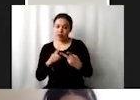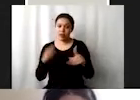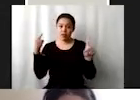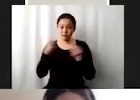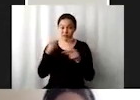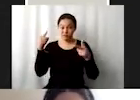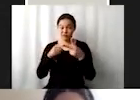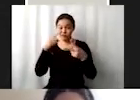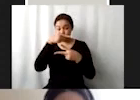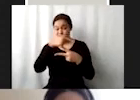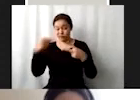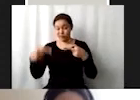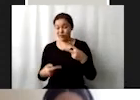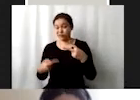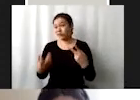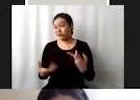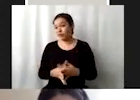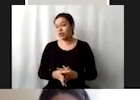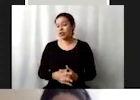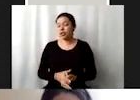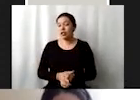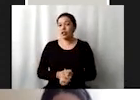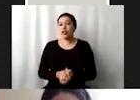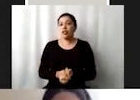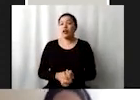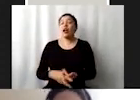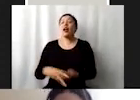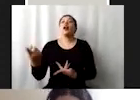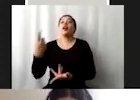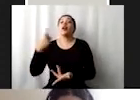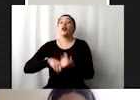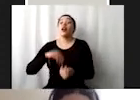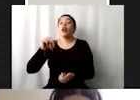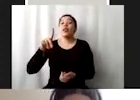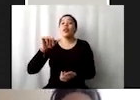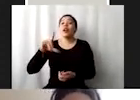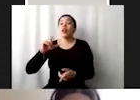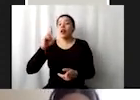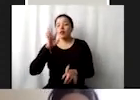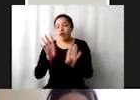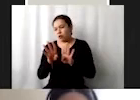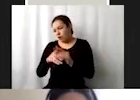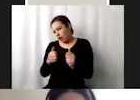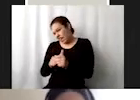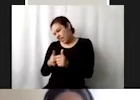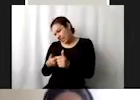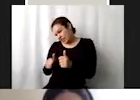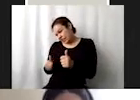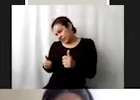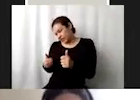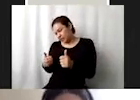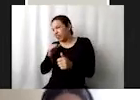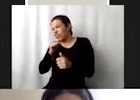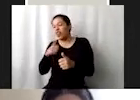particular son las que dentro de sus indicadores pues se ve un retraso en lugar de un avance en